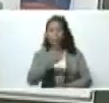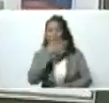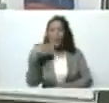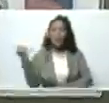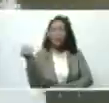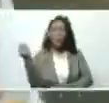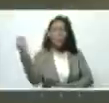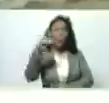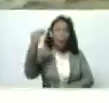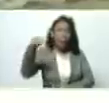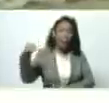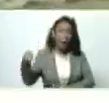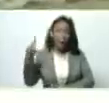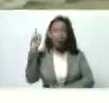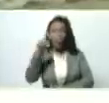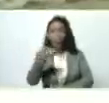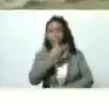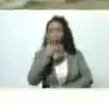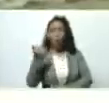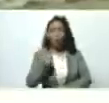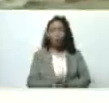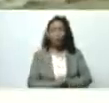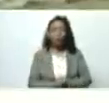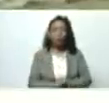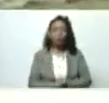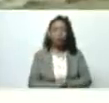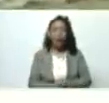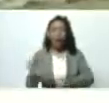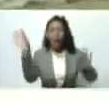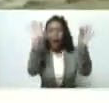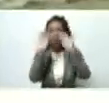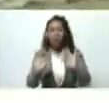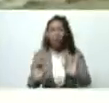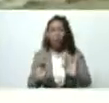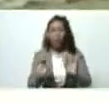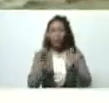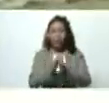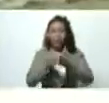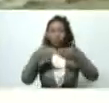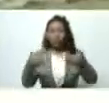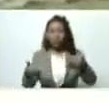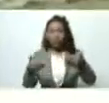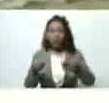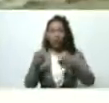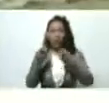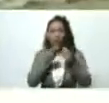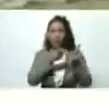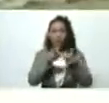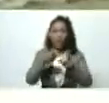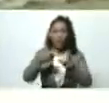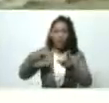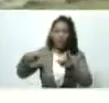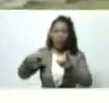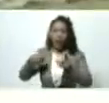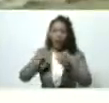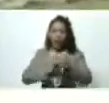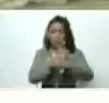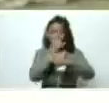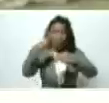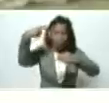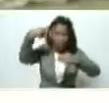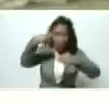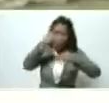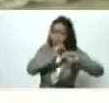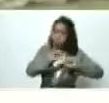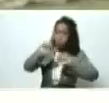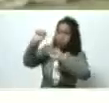y mejor la fórmula del catálogo de fertilizantes Ferti NK Ferti Grano